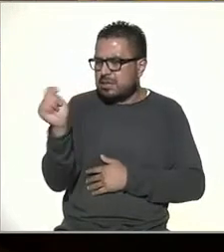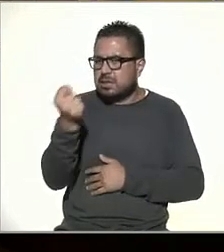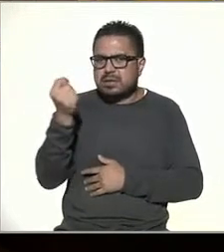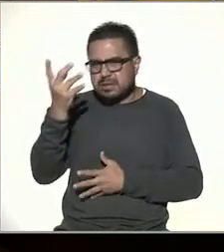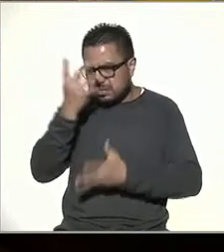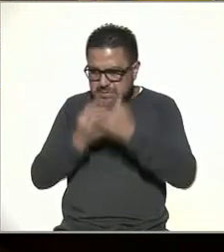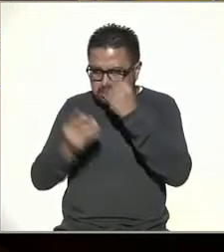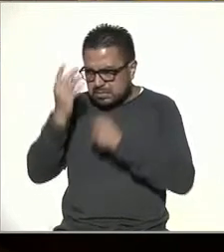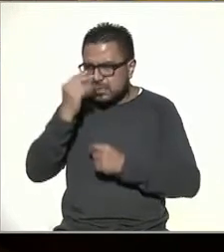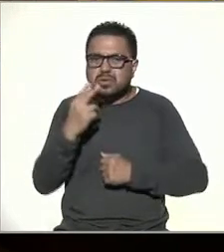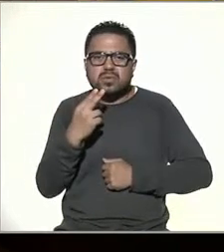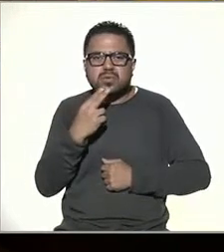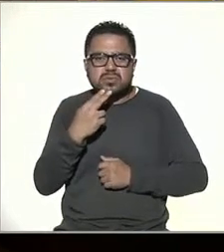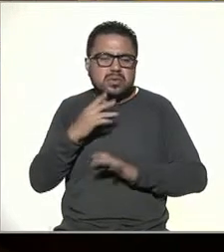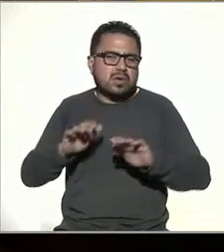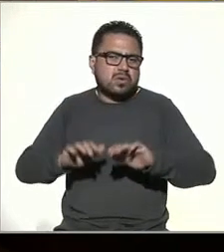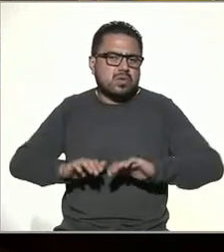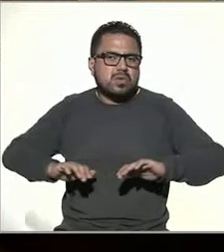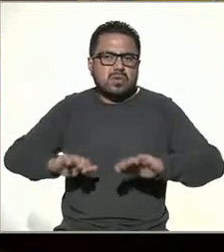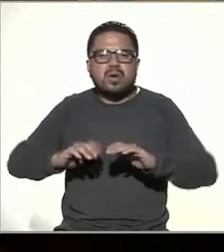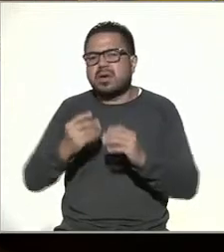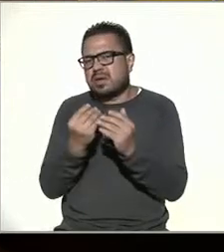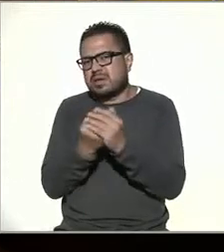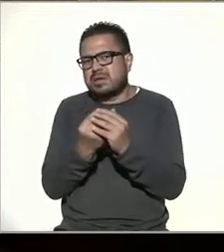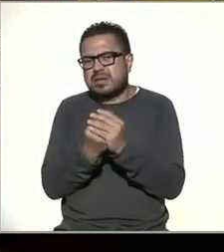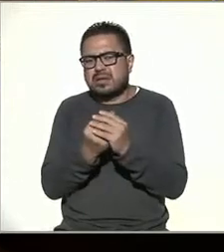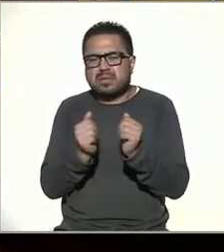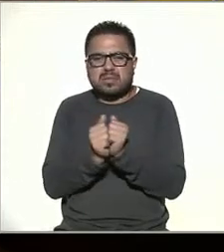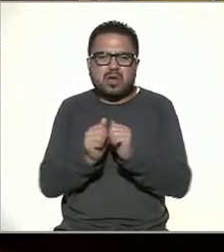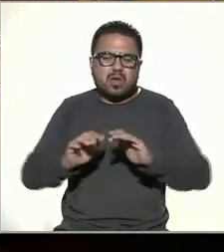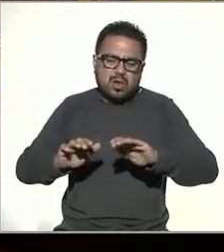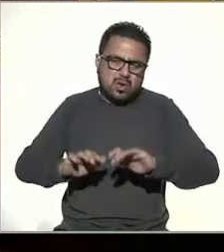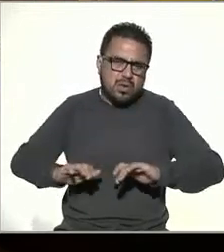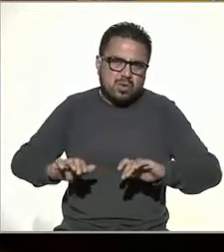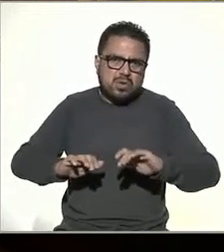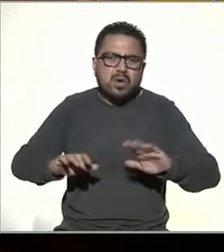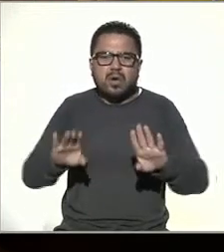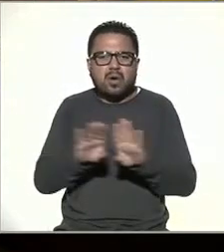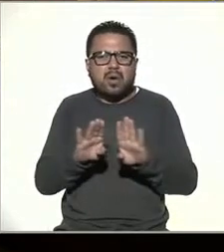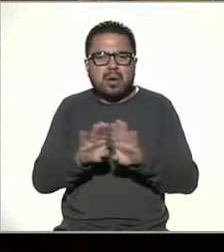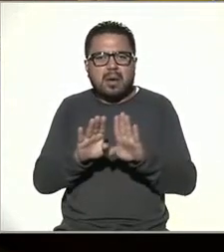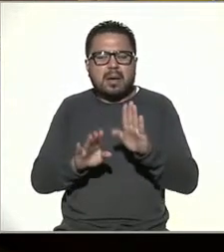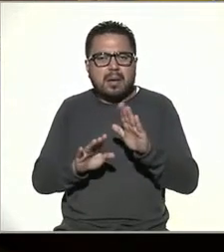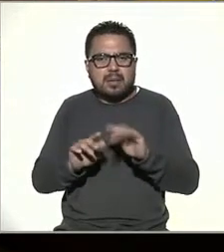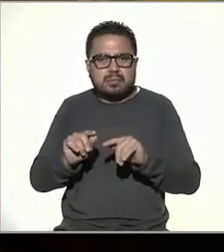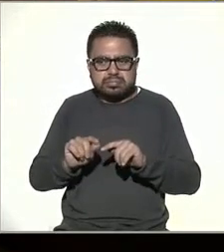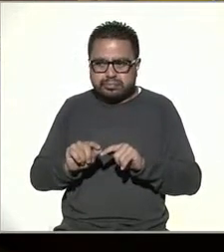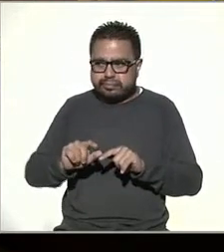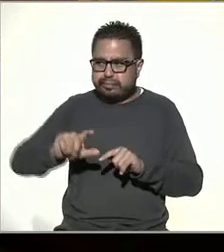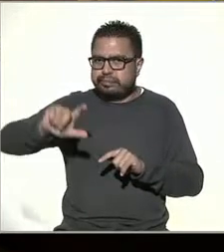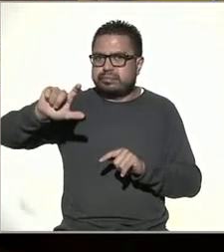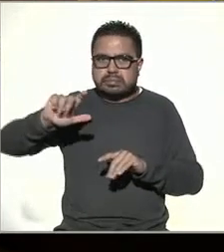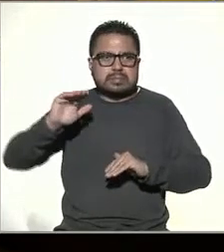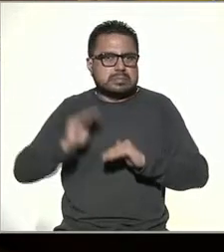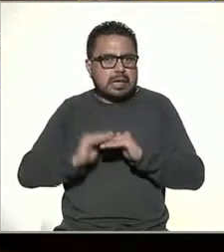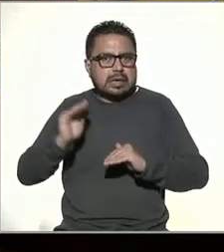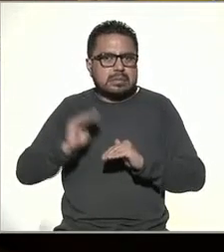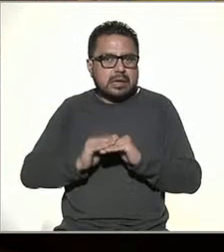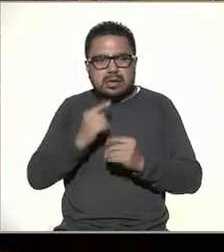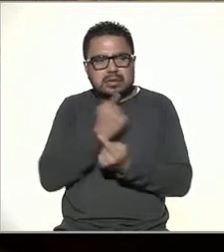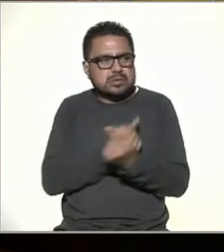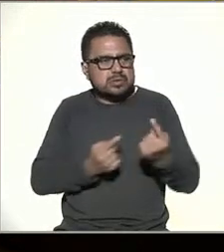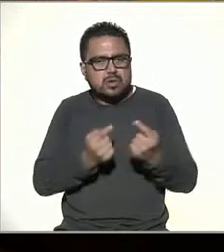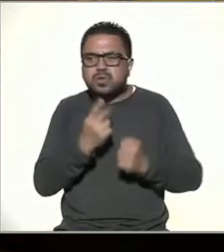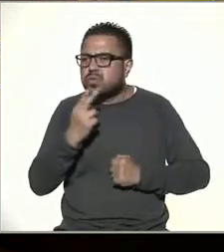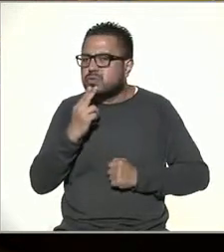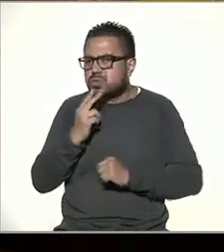aprender a usar la computadora tomar las clases por computadora ¿cómo creció también la presencia de los menores en el